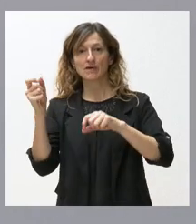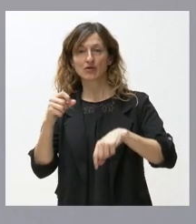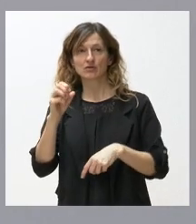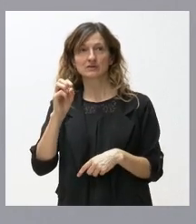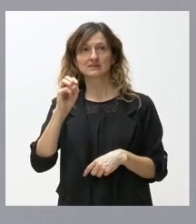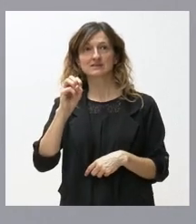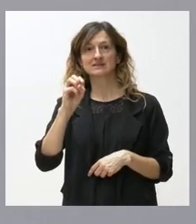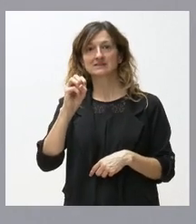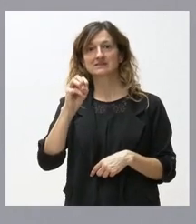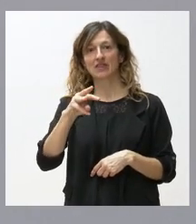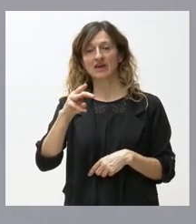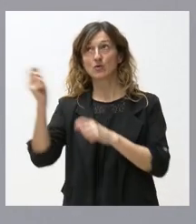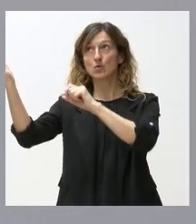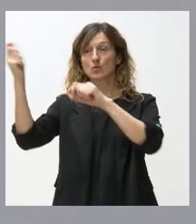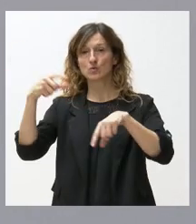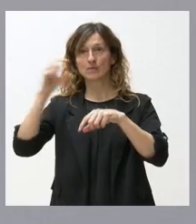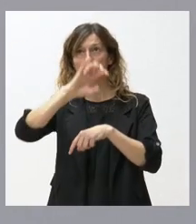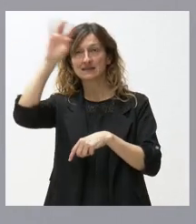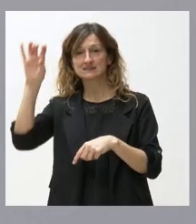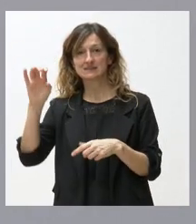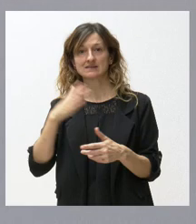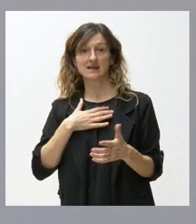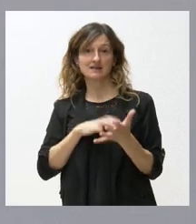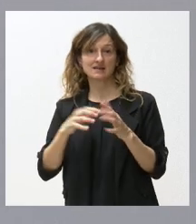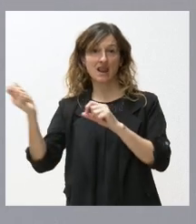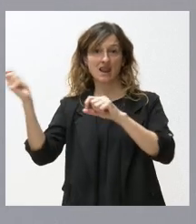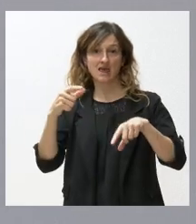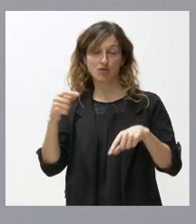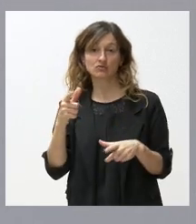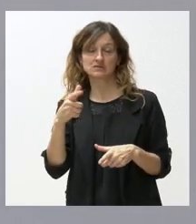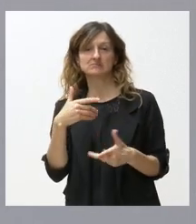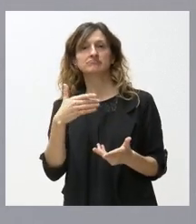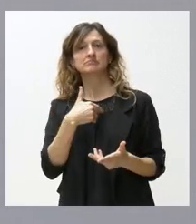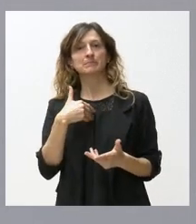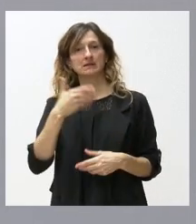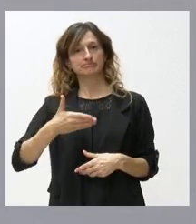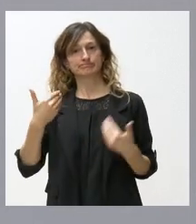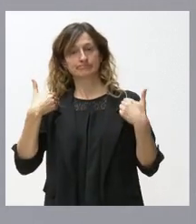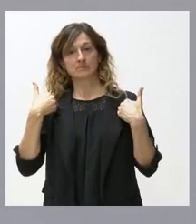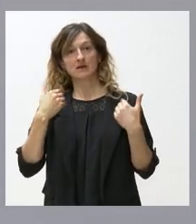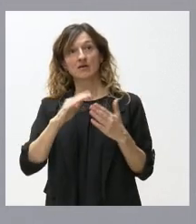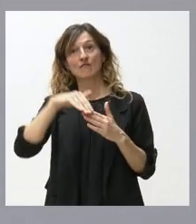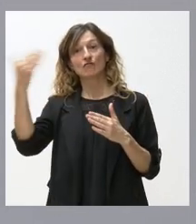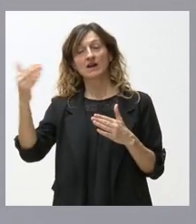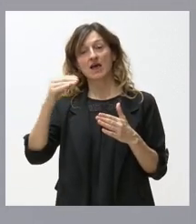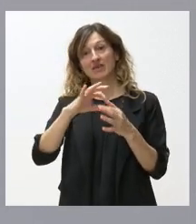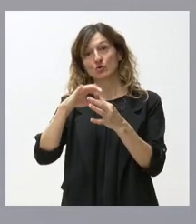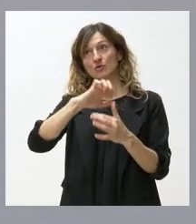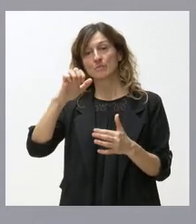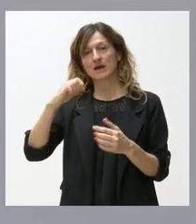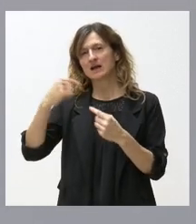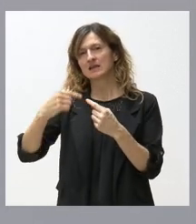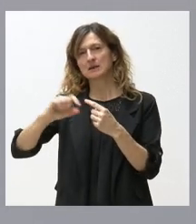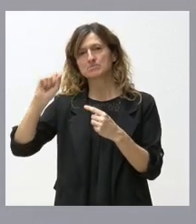el décimo tercer proveedor de Castilla y León, luego tenemos un papel importante, quizá fuera de la Unión Europea es el cliente más importante